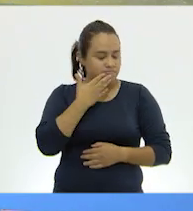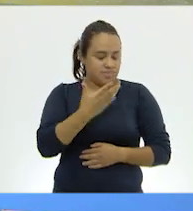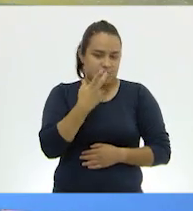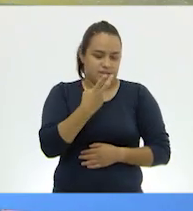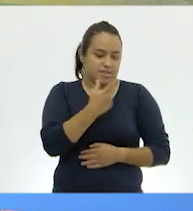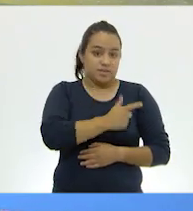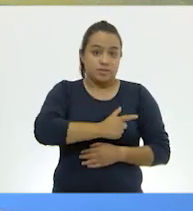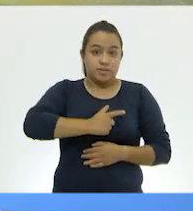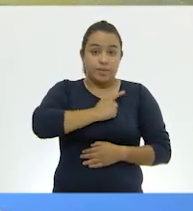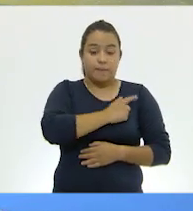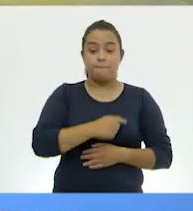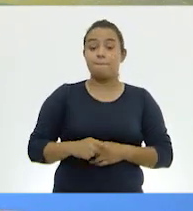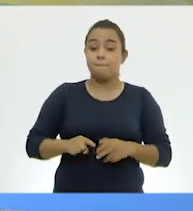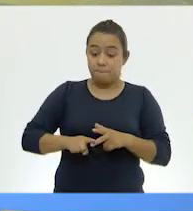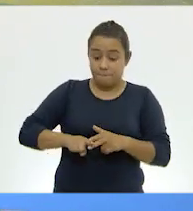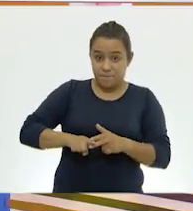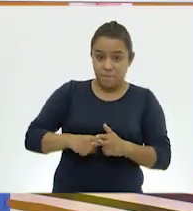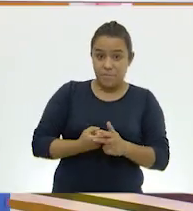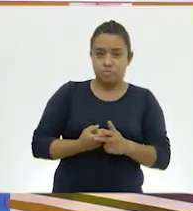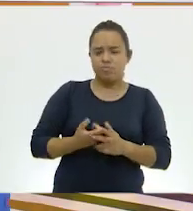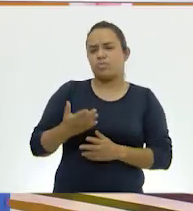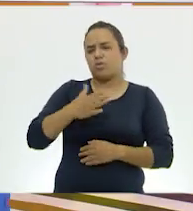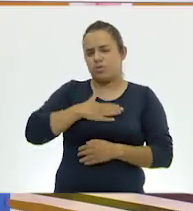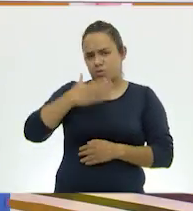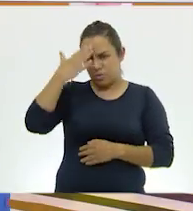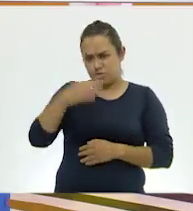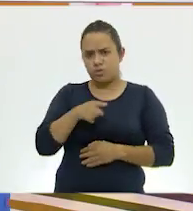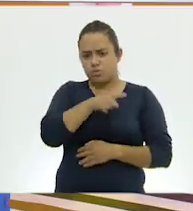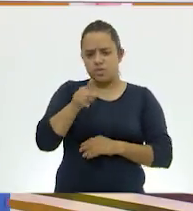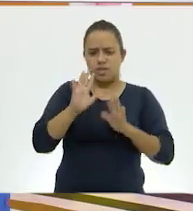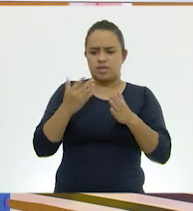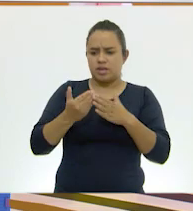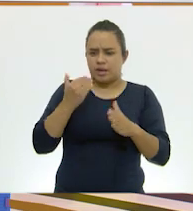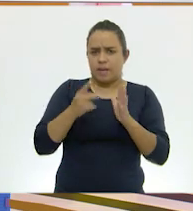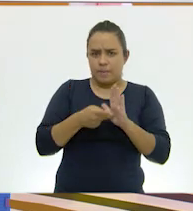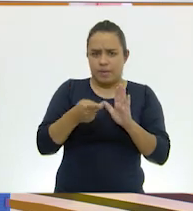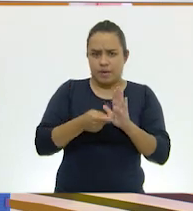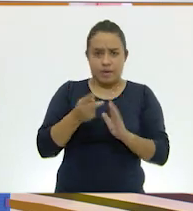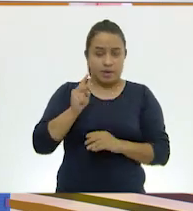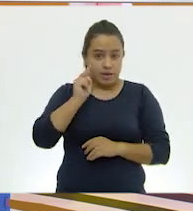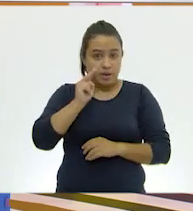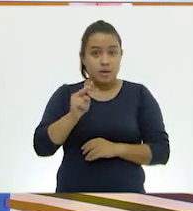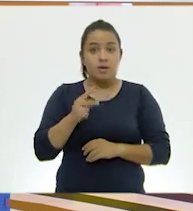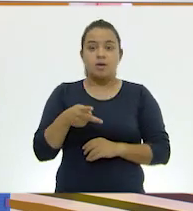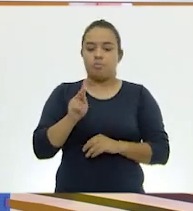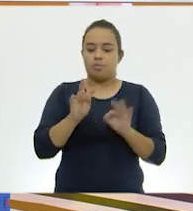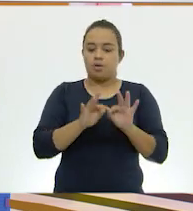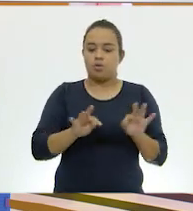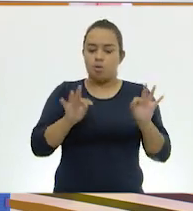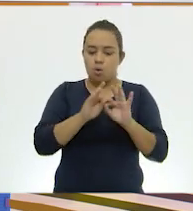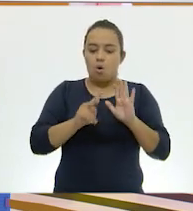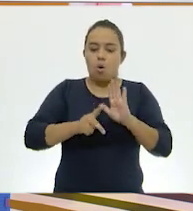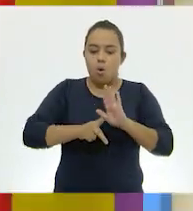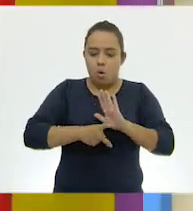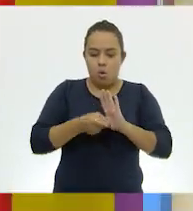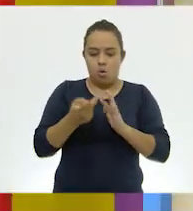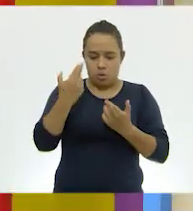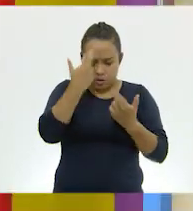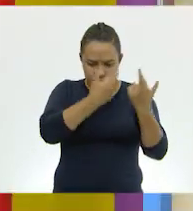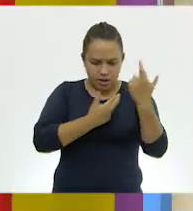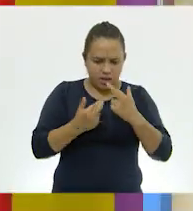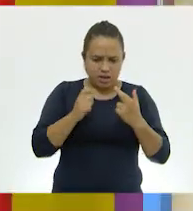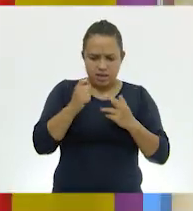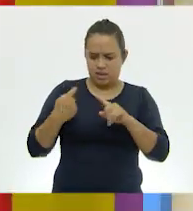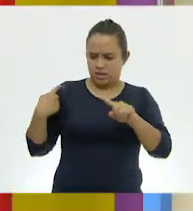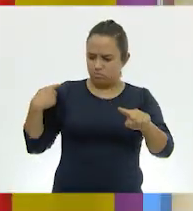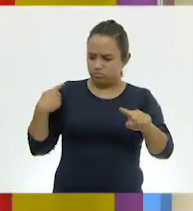pues entonces para empezar, yo sé que ya lo hemos visto varias veces, pero es importante que repasemos nuevamente todo lo